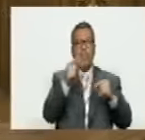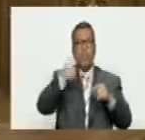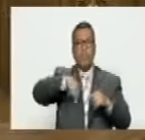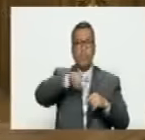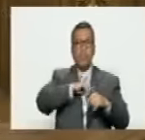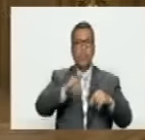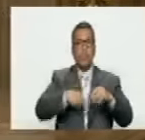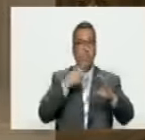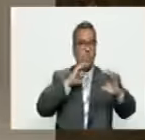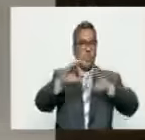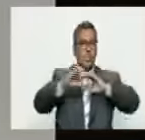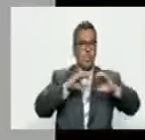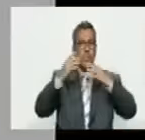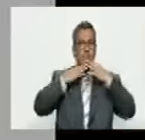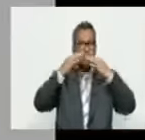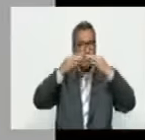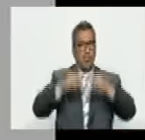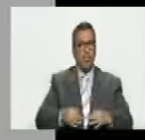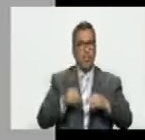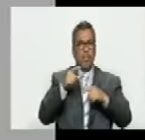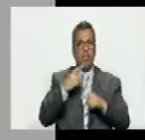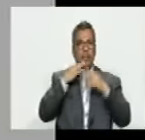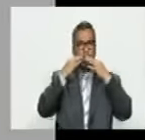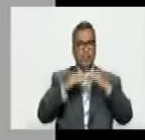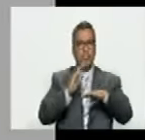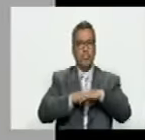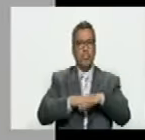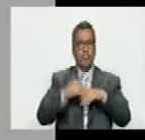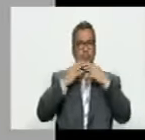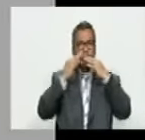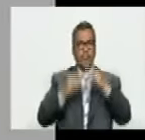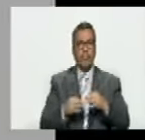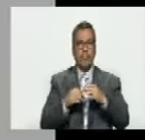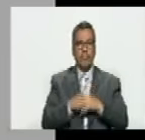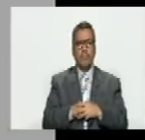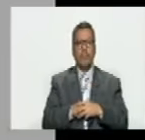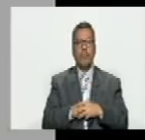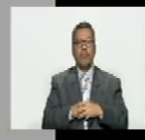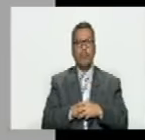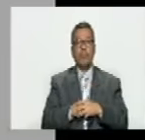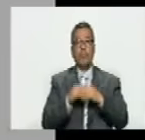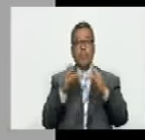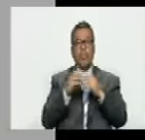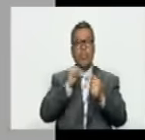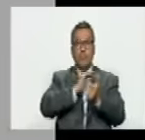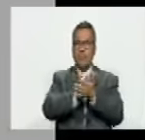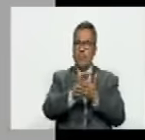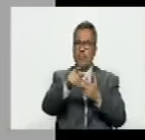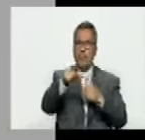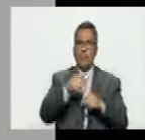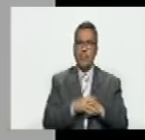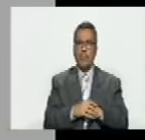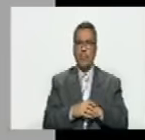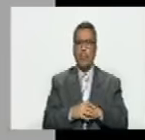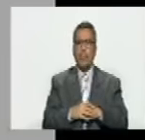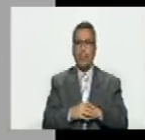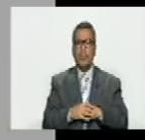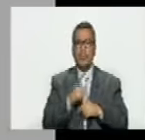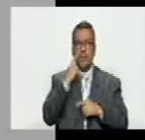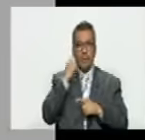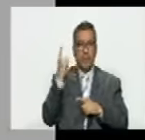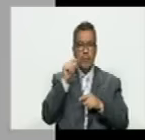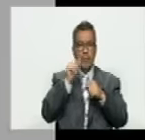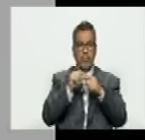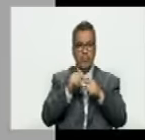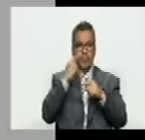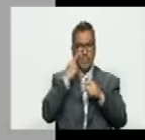nosotros vamos a poder comunicar la verdad lo que pasó realmente y póngalas gratis y eso pongo a ella pero